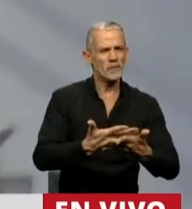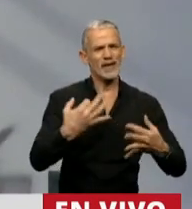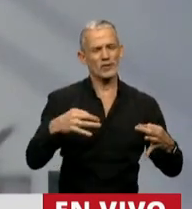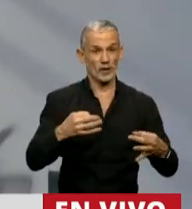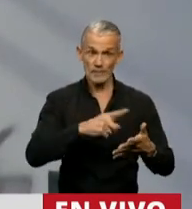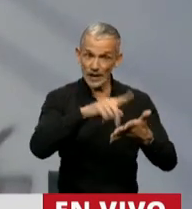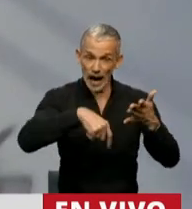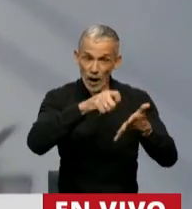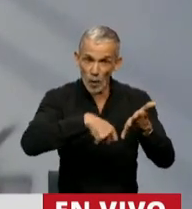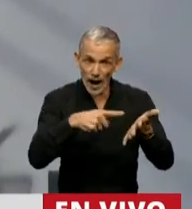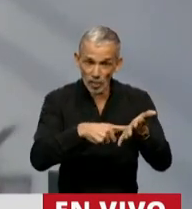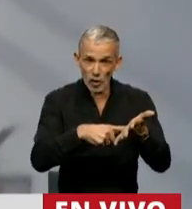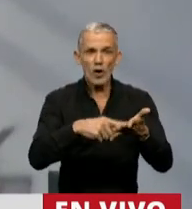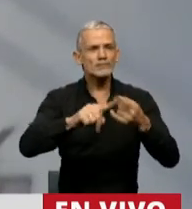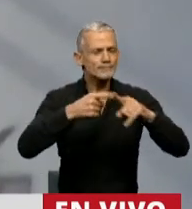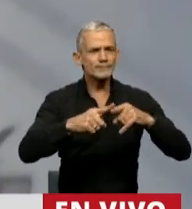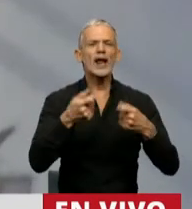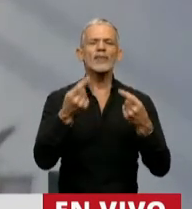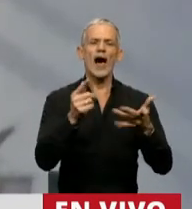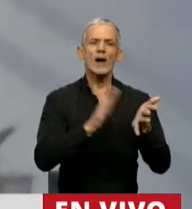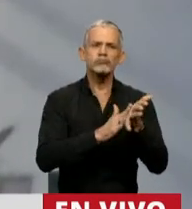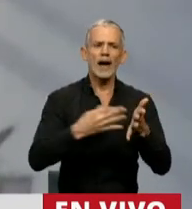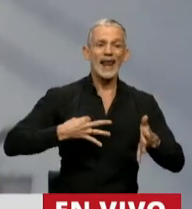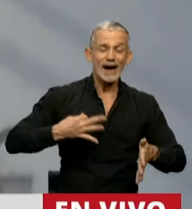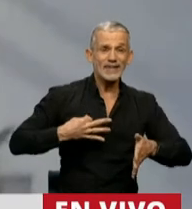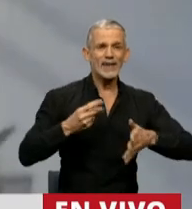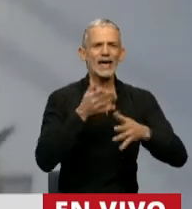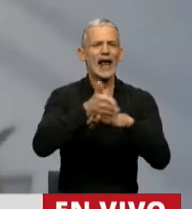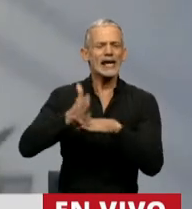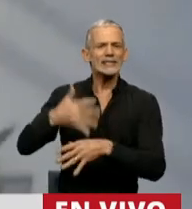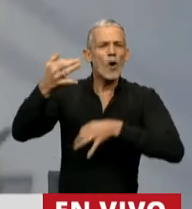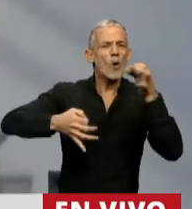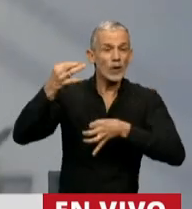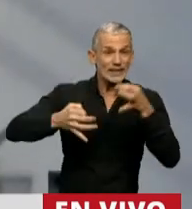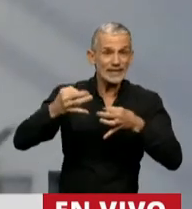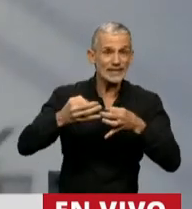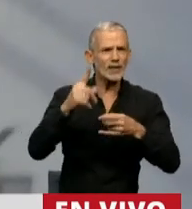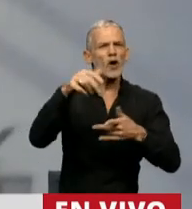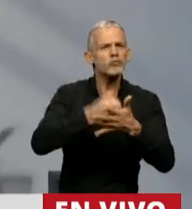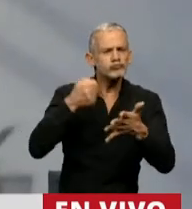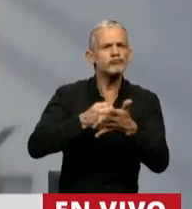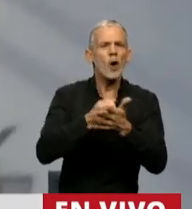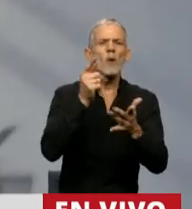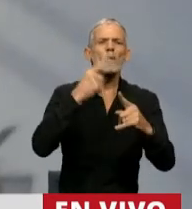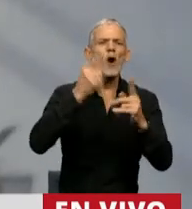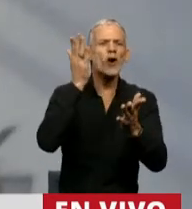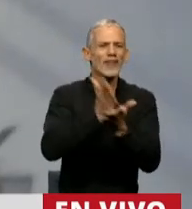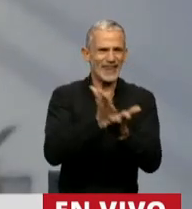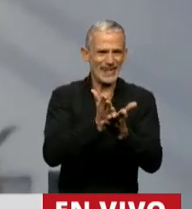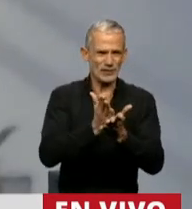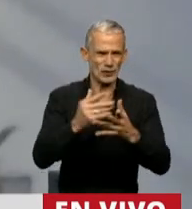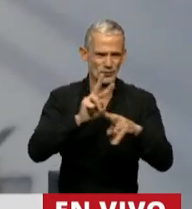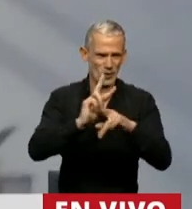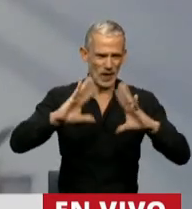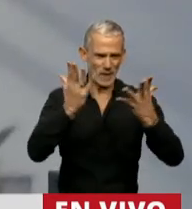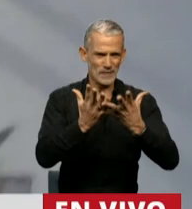tratado habla de garantizar la vida y el acceso a la justicia de los activistas por los derechos ambientales, por la